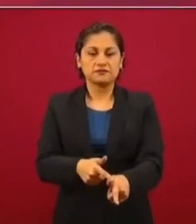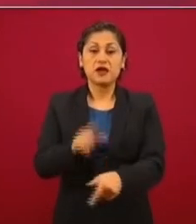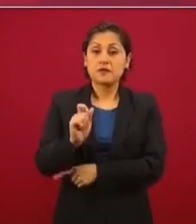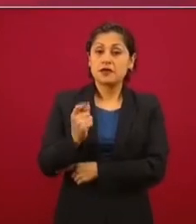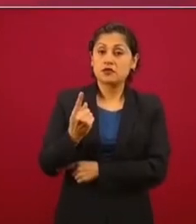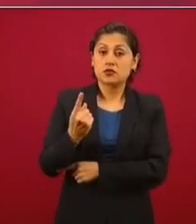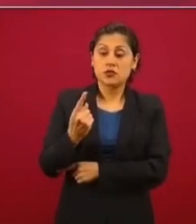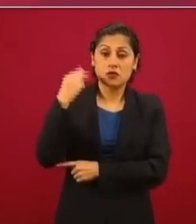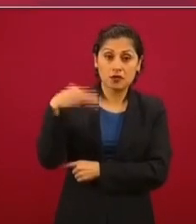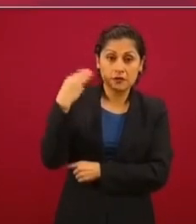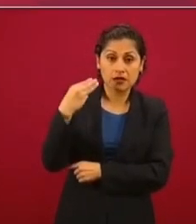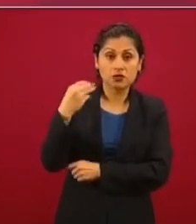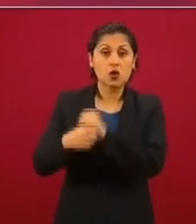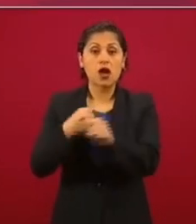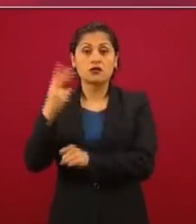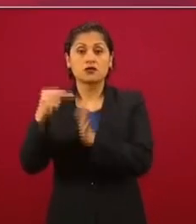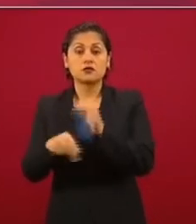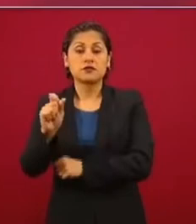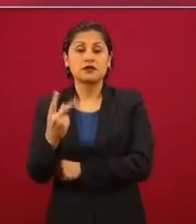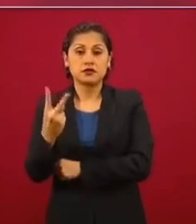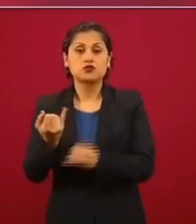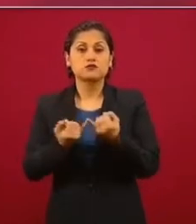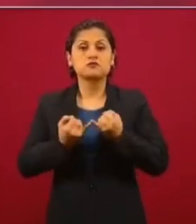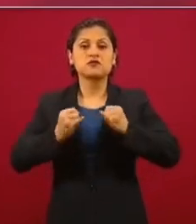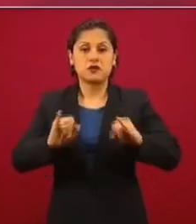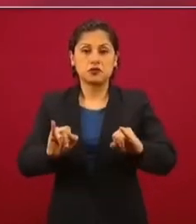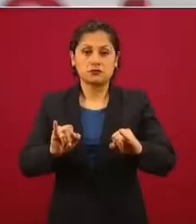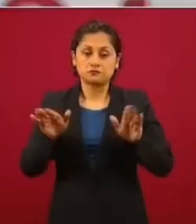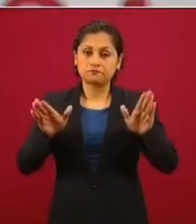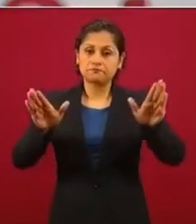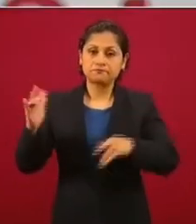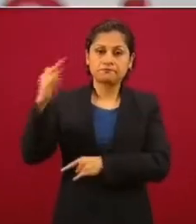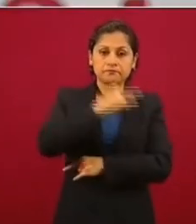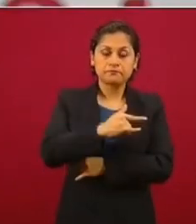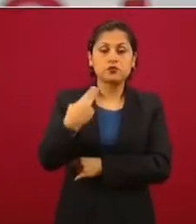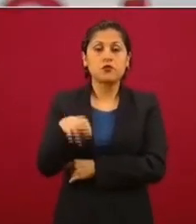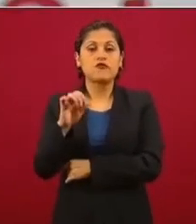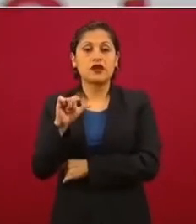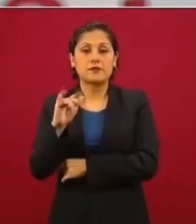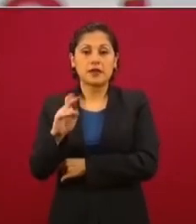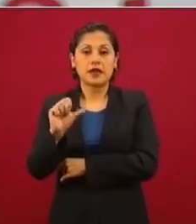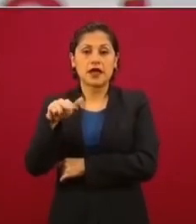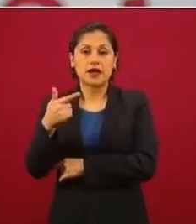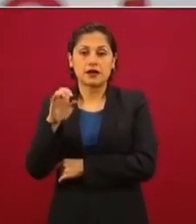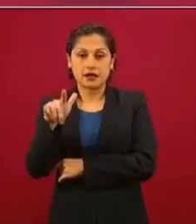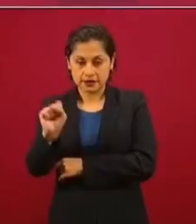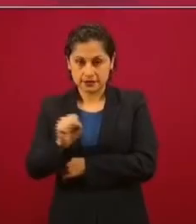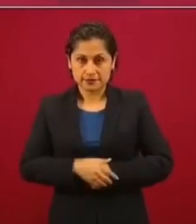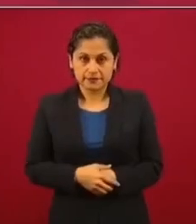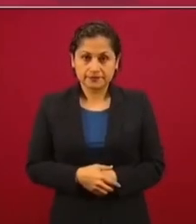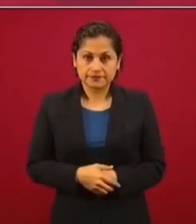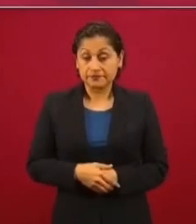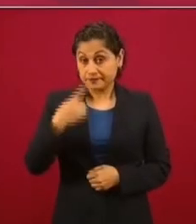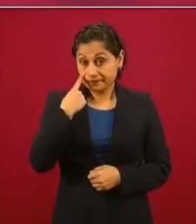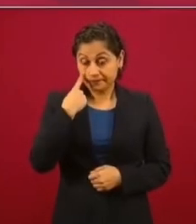2022 vamos a estar inaugurando el Aeropuerto Internacional Felipe Ángeles. Y fíjense,